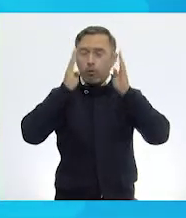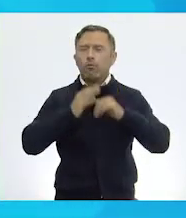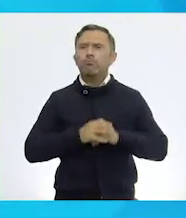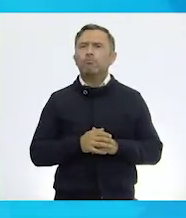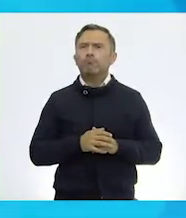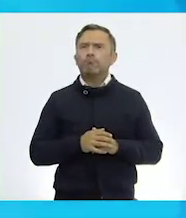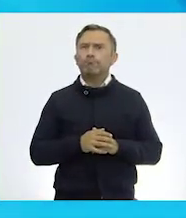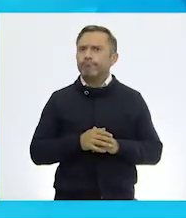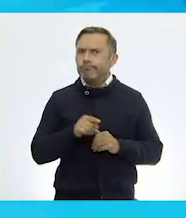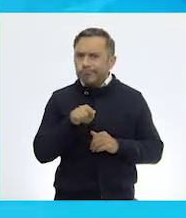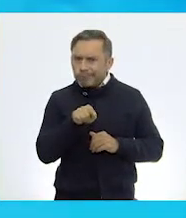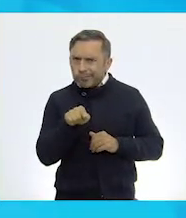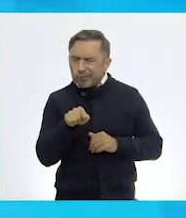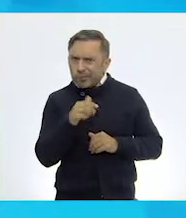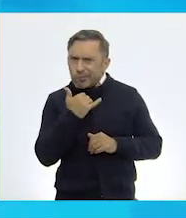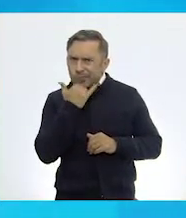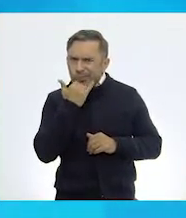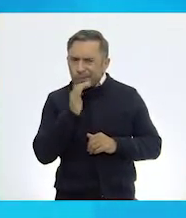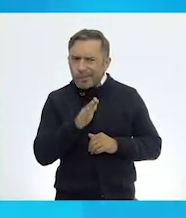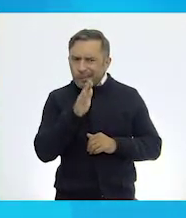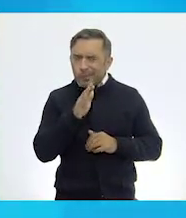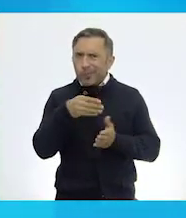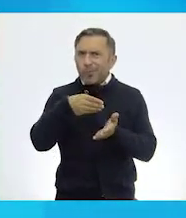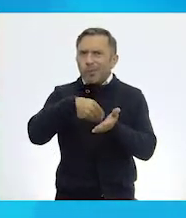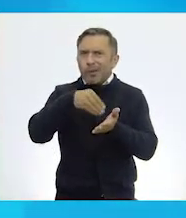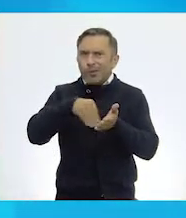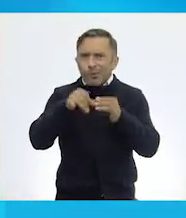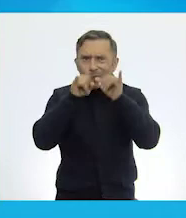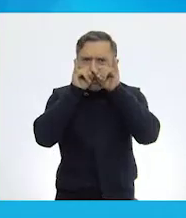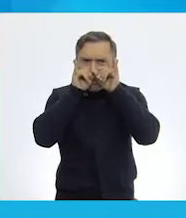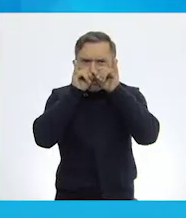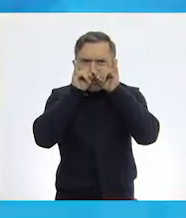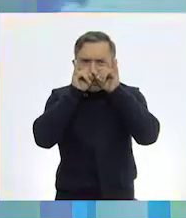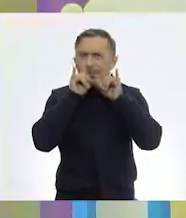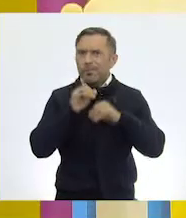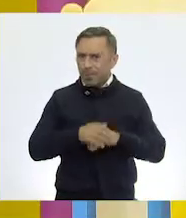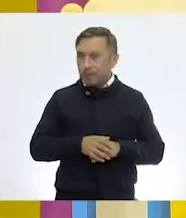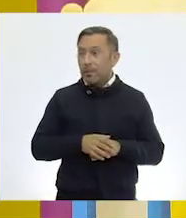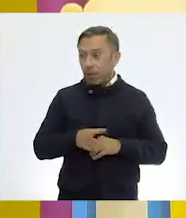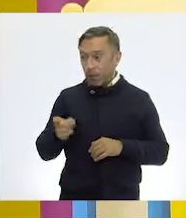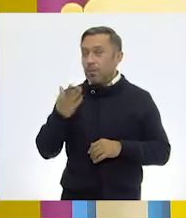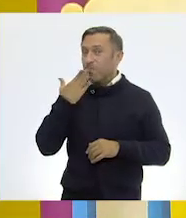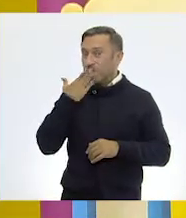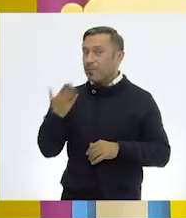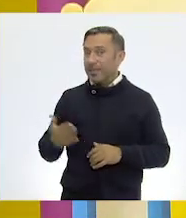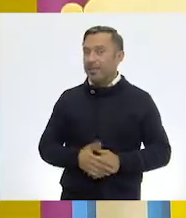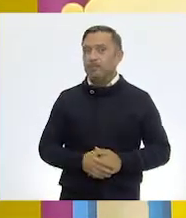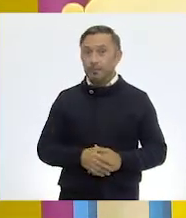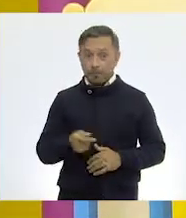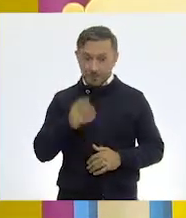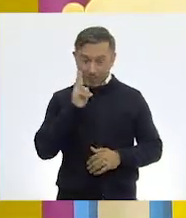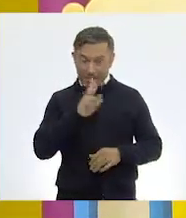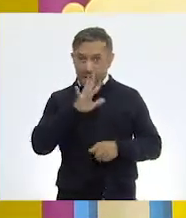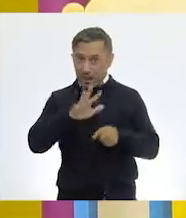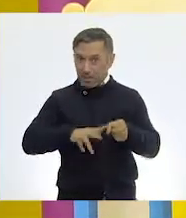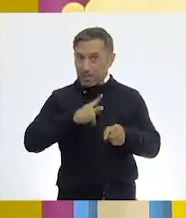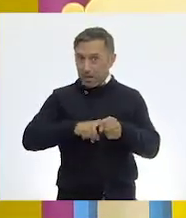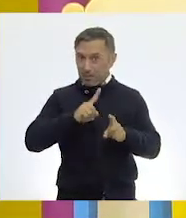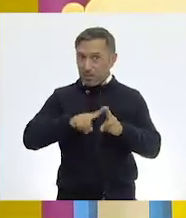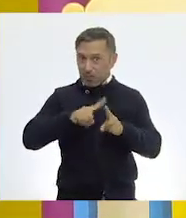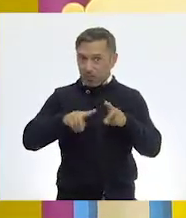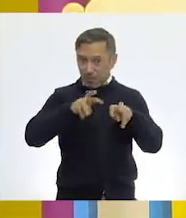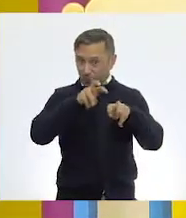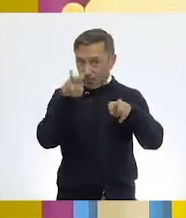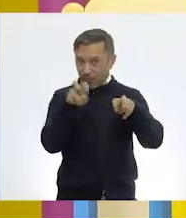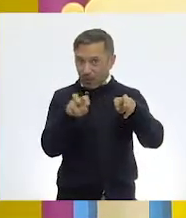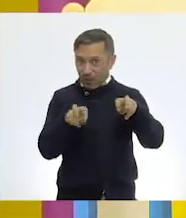parece un jabalí. Parece un jabalí. Muy bien. Entonces, ahora que tenemos todos esos animales, ¿cuáles de